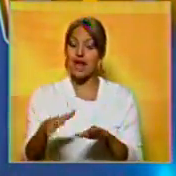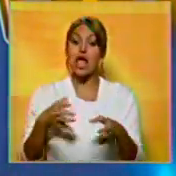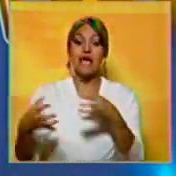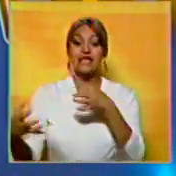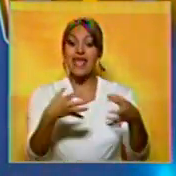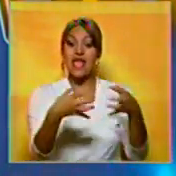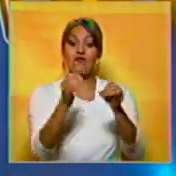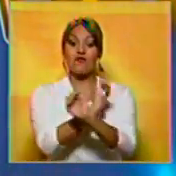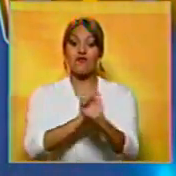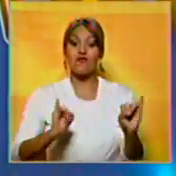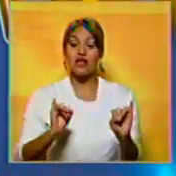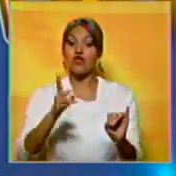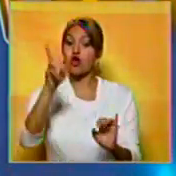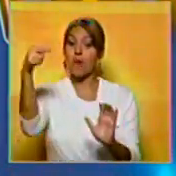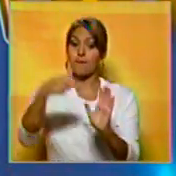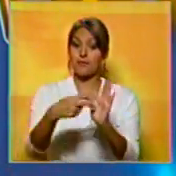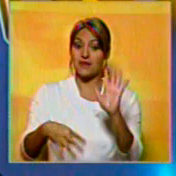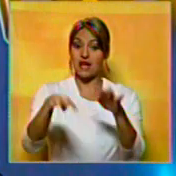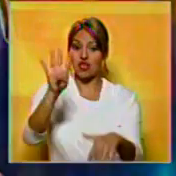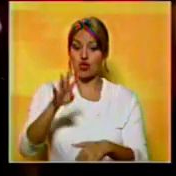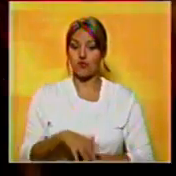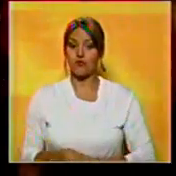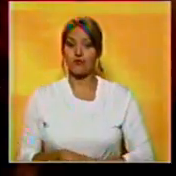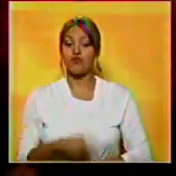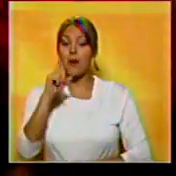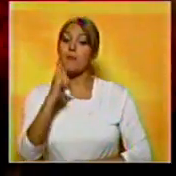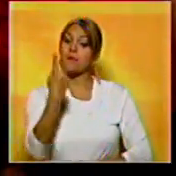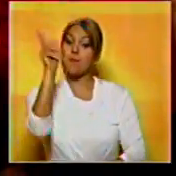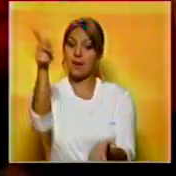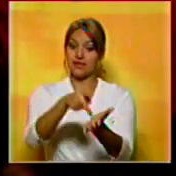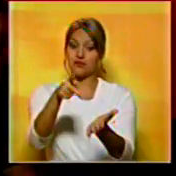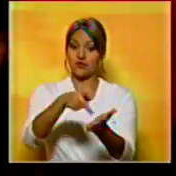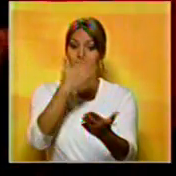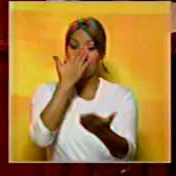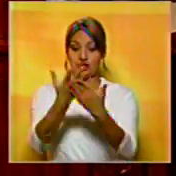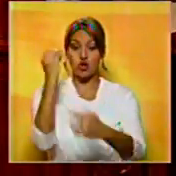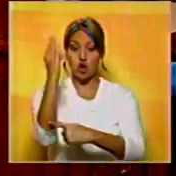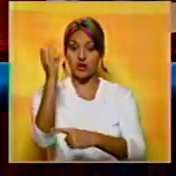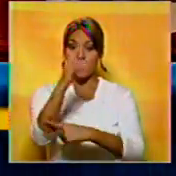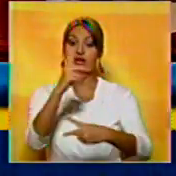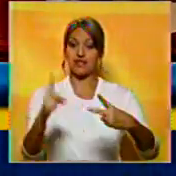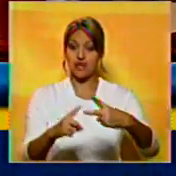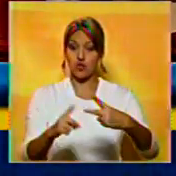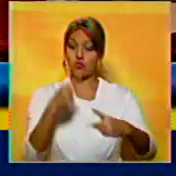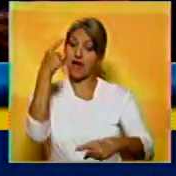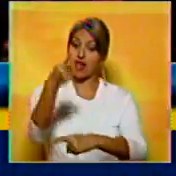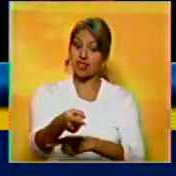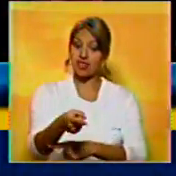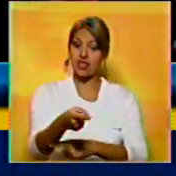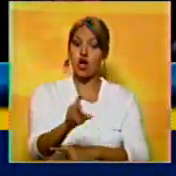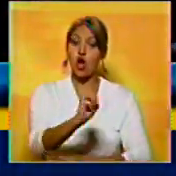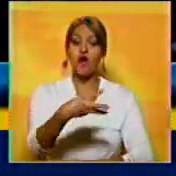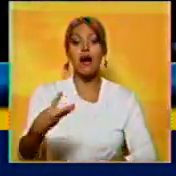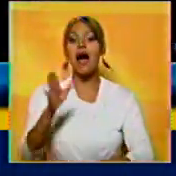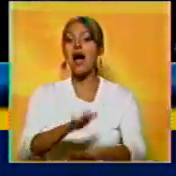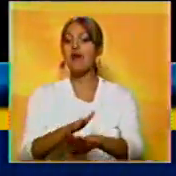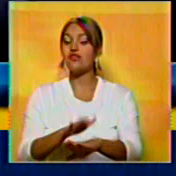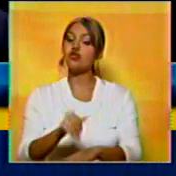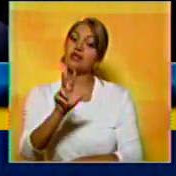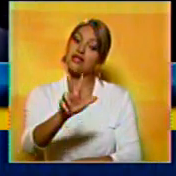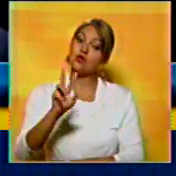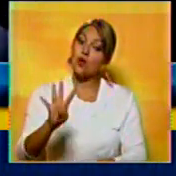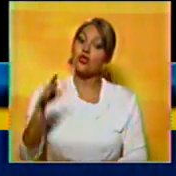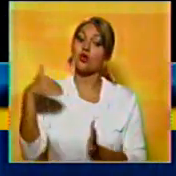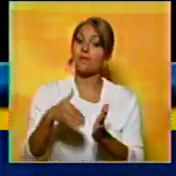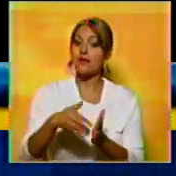va a terminar a finales de 2014. En la primera intervención ante el Congreso, en su segundo mandato, Obama anunció la salida de 34